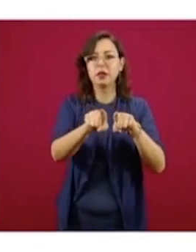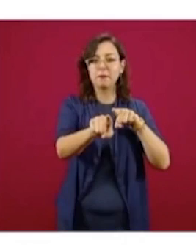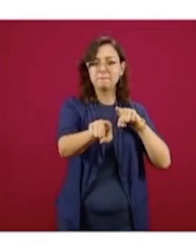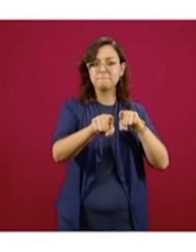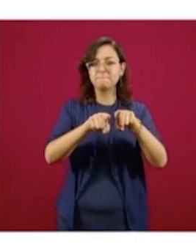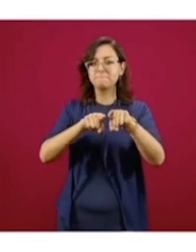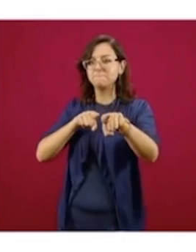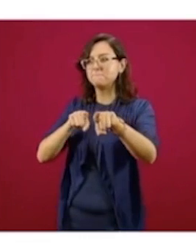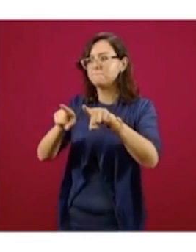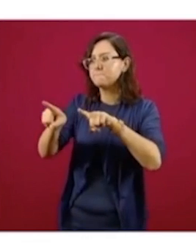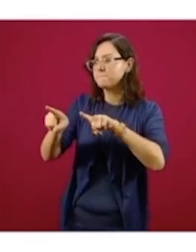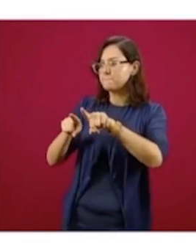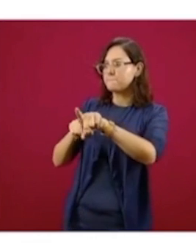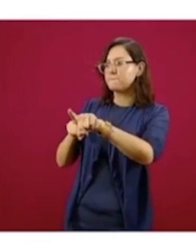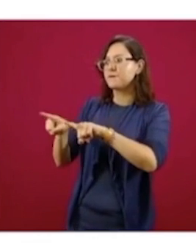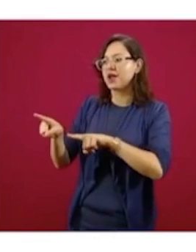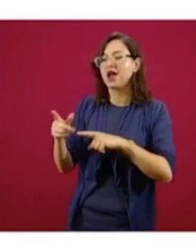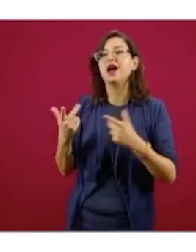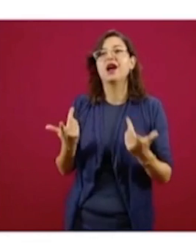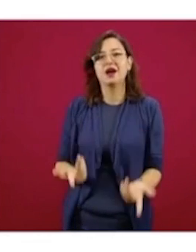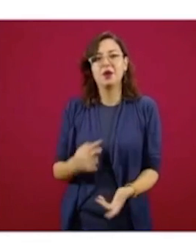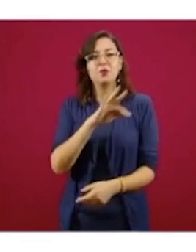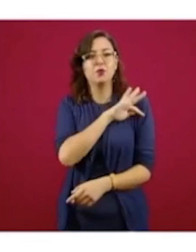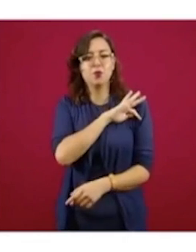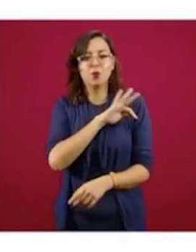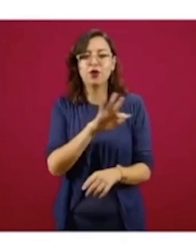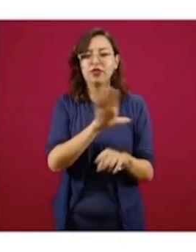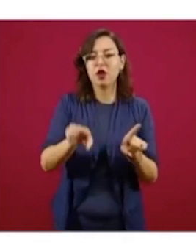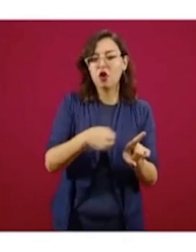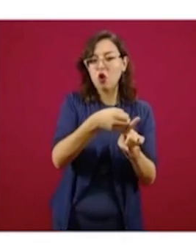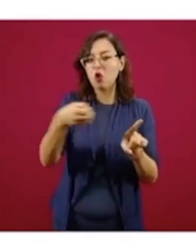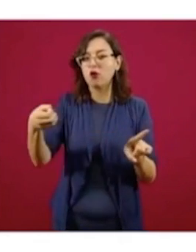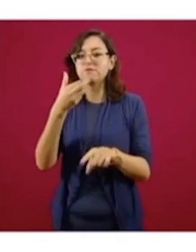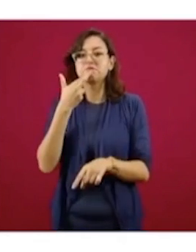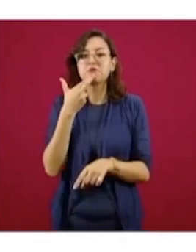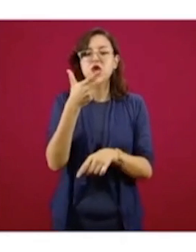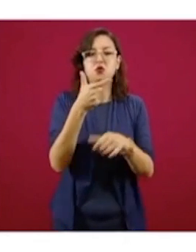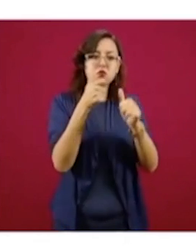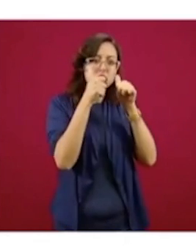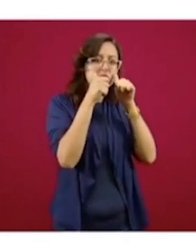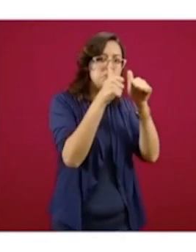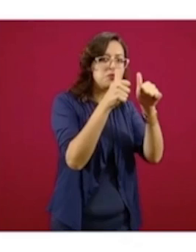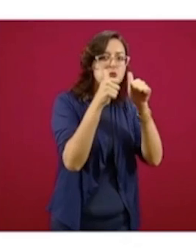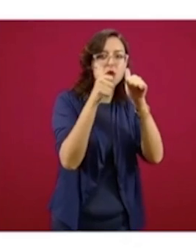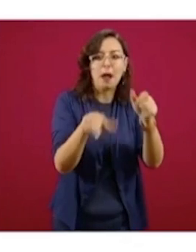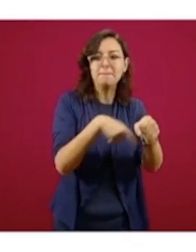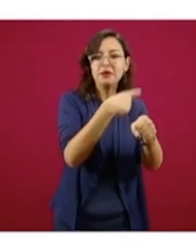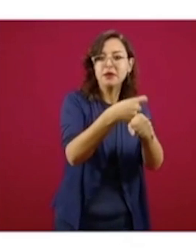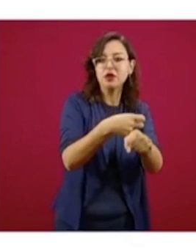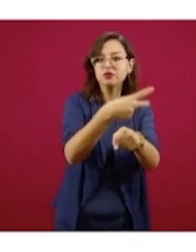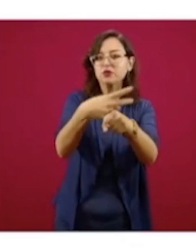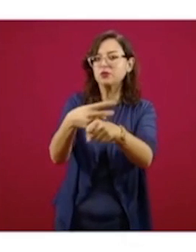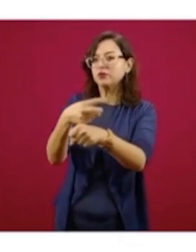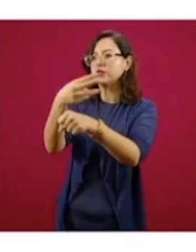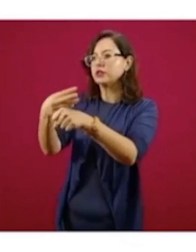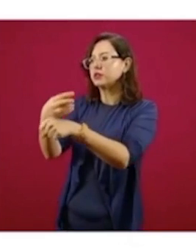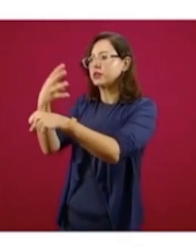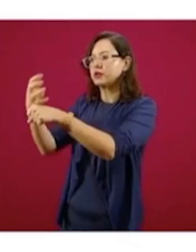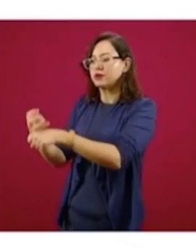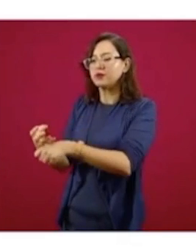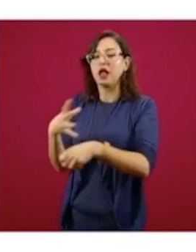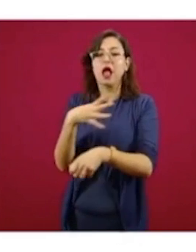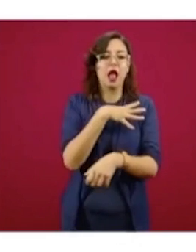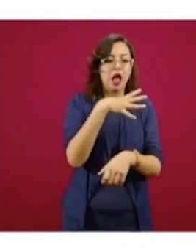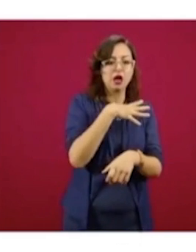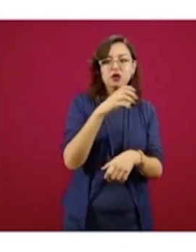enormes oportunidades para organizar eficientemente los recursos, tanto existentes como los que expandimos,